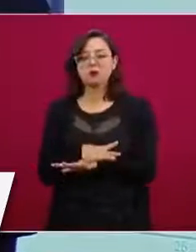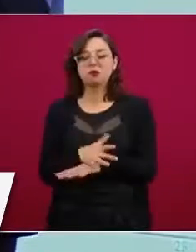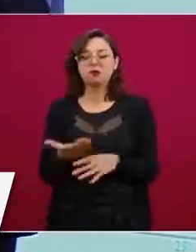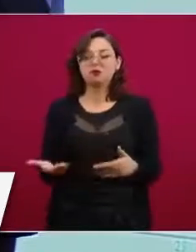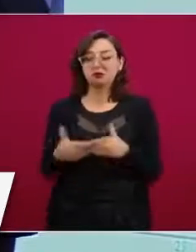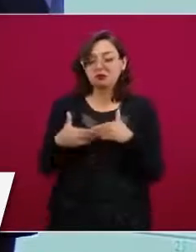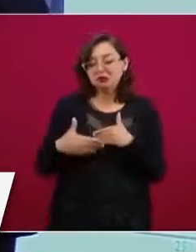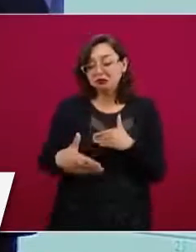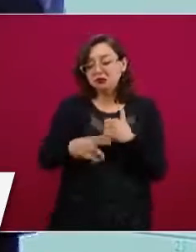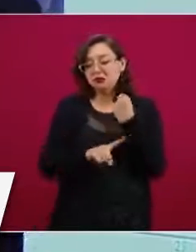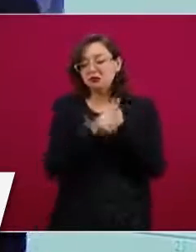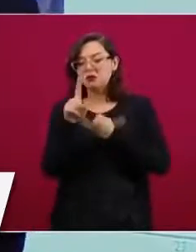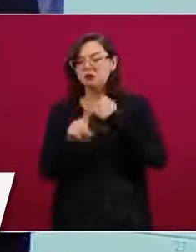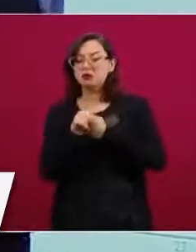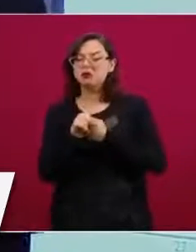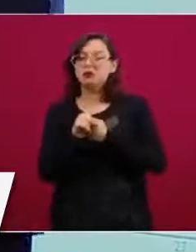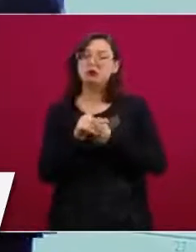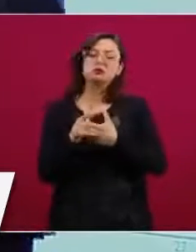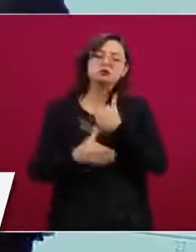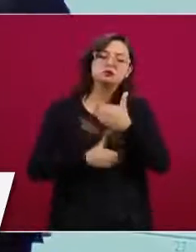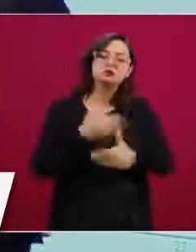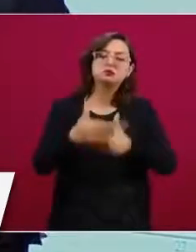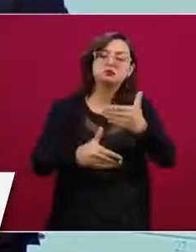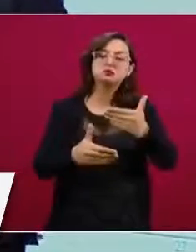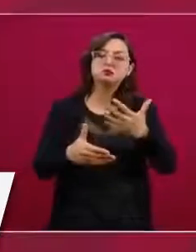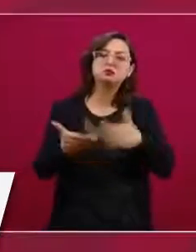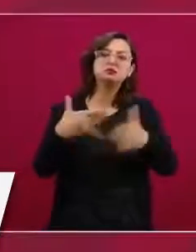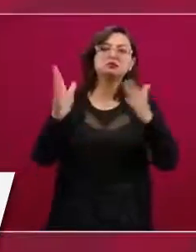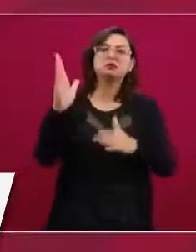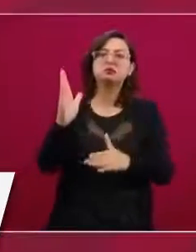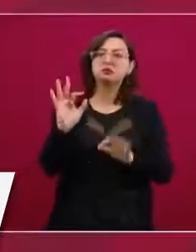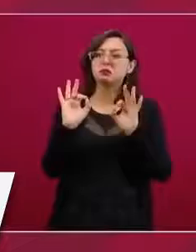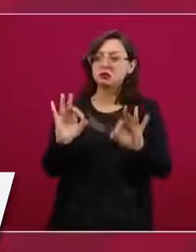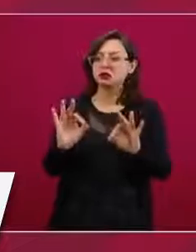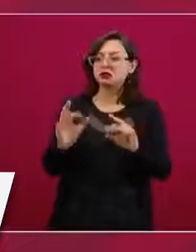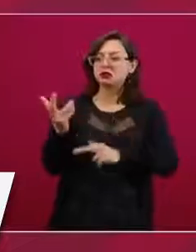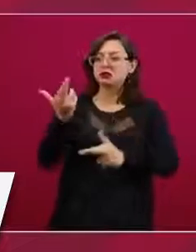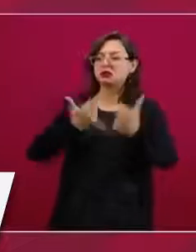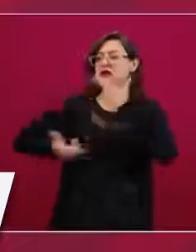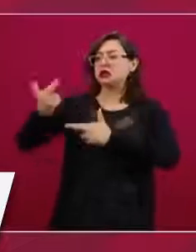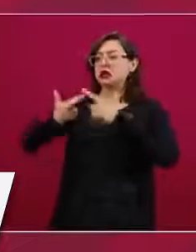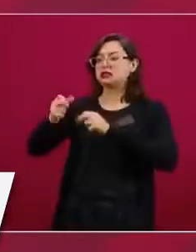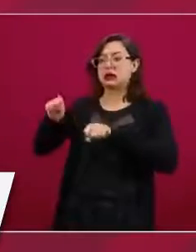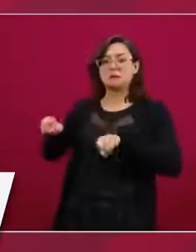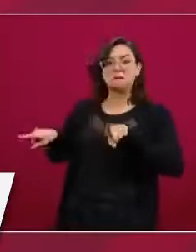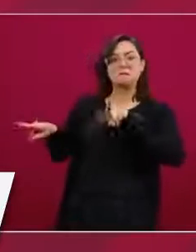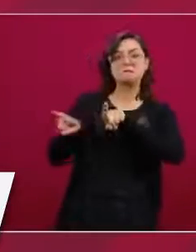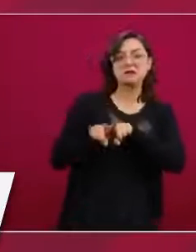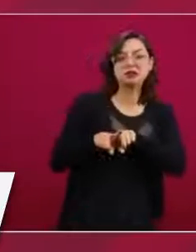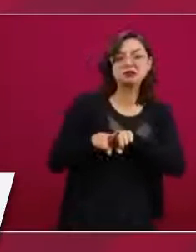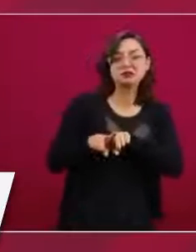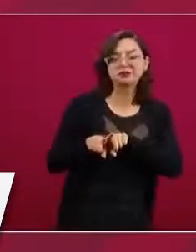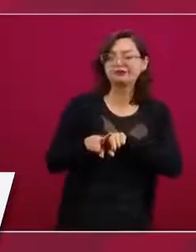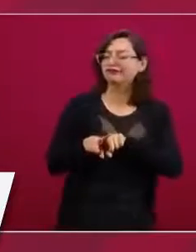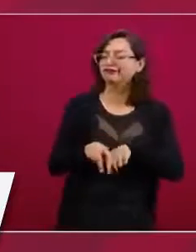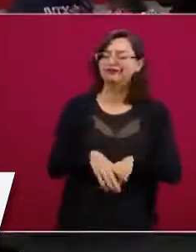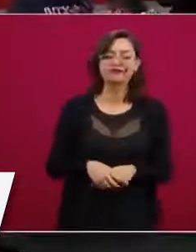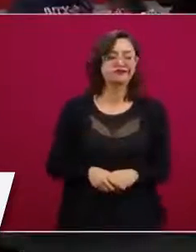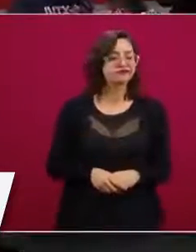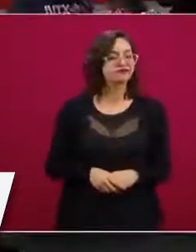crisis, no podemos regresar a donde estábamos como si esto hubiera sido un paréntesis en nuestro sector educativo.